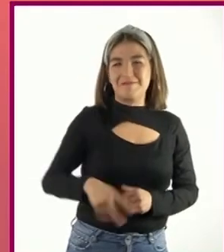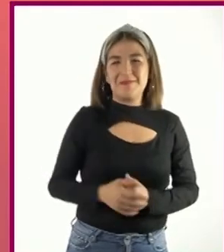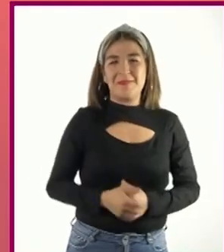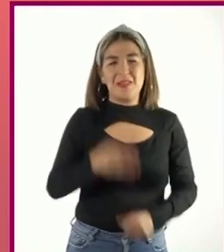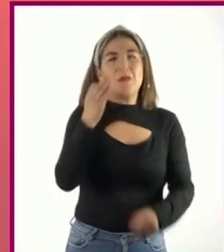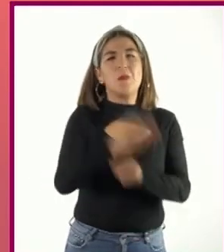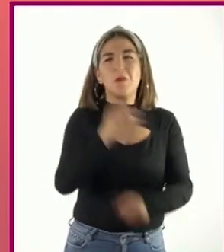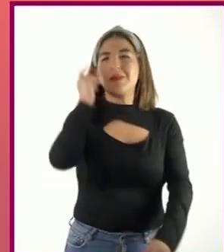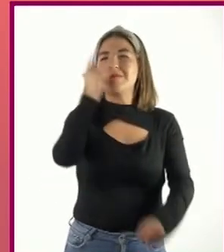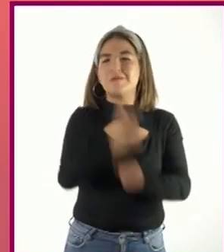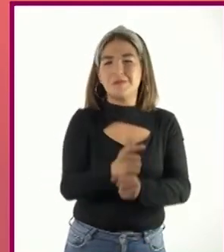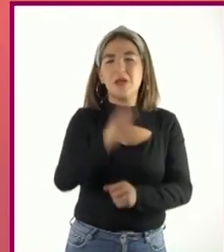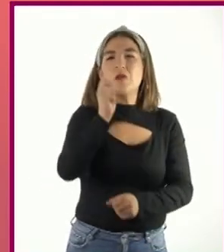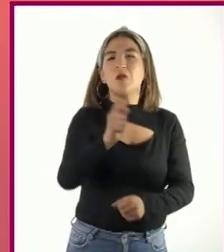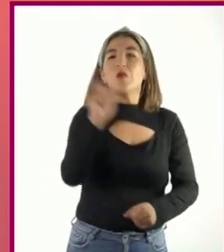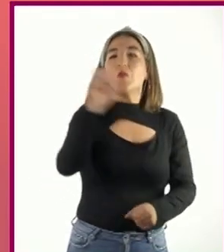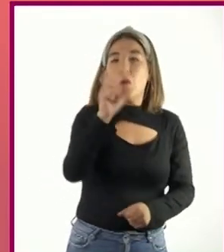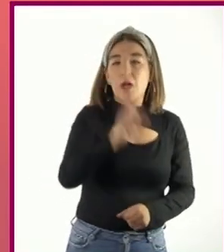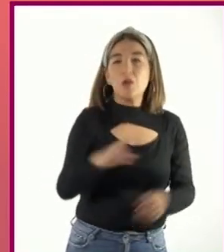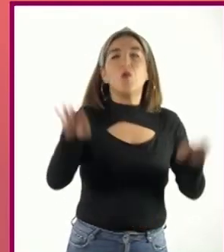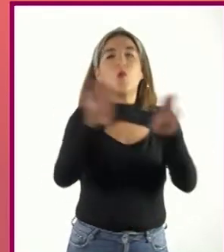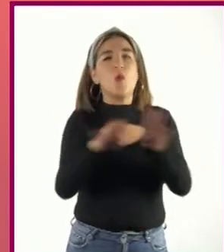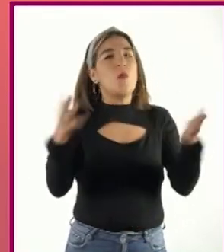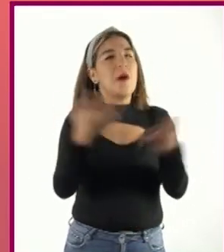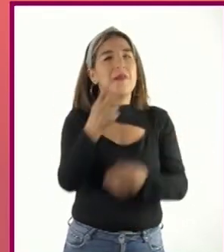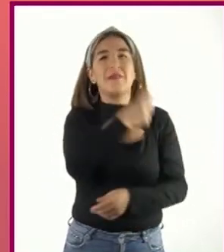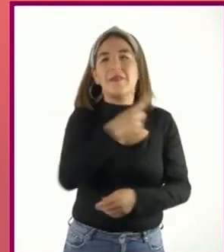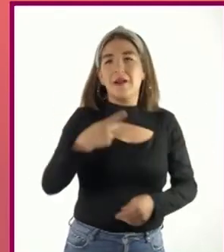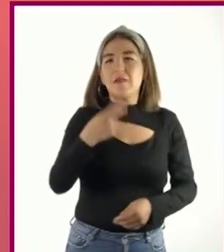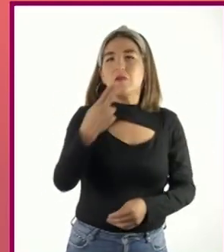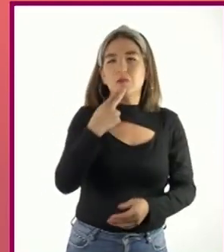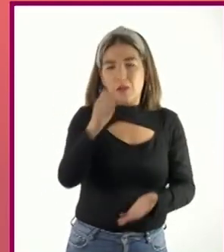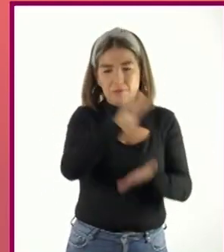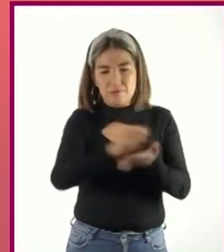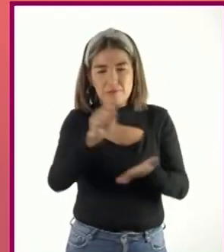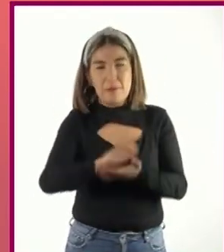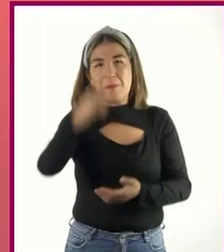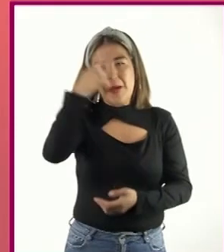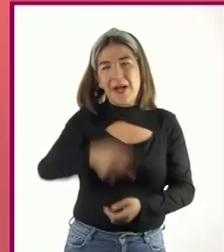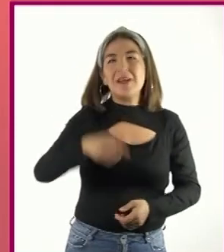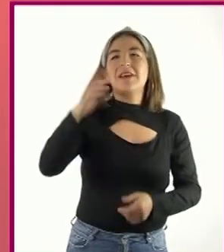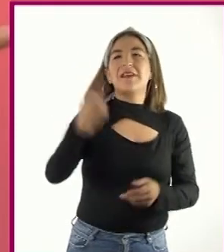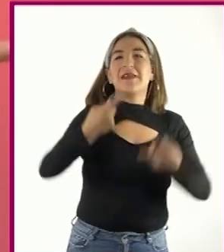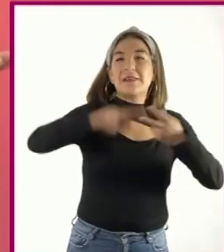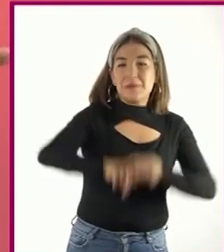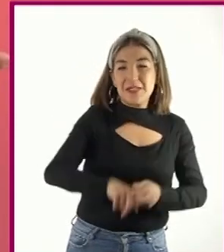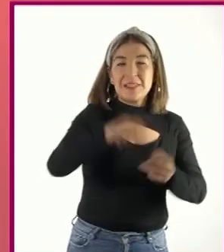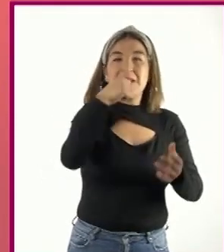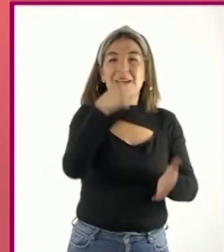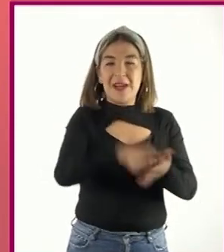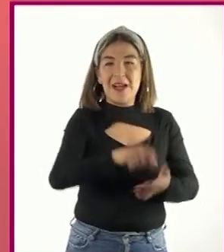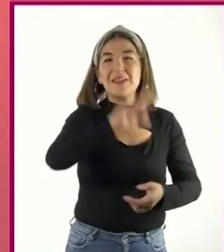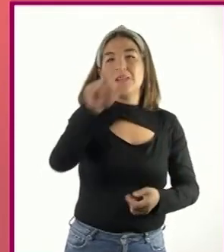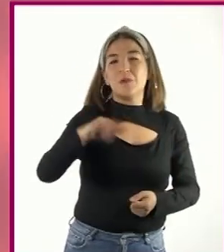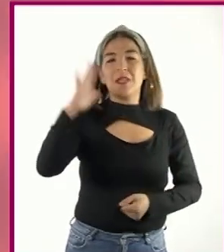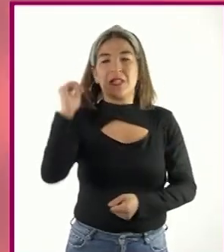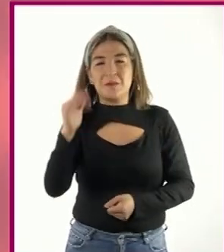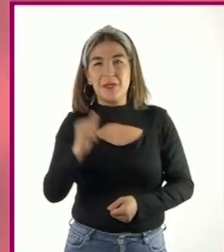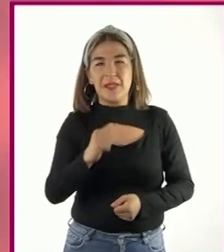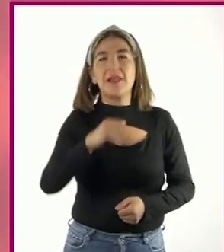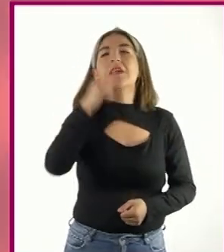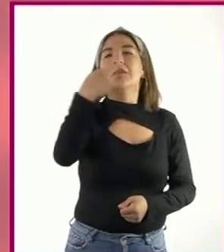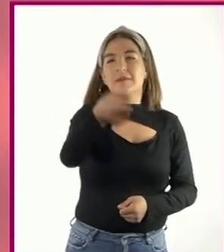Logramos identificar cuándo y cómo se deben usar fórmulas de entrada y despedidas al escribir cartas formales. Les